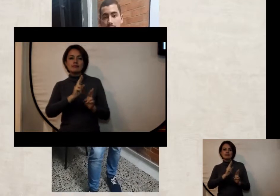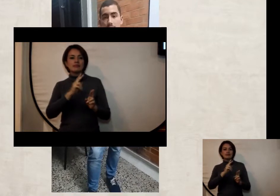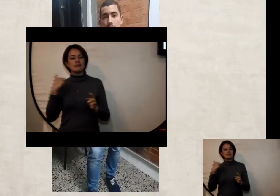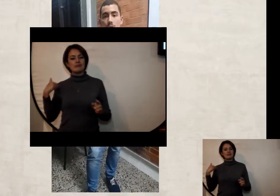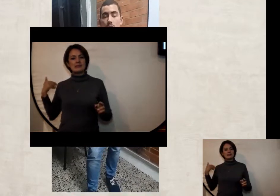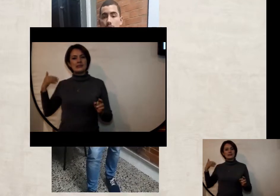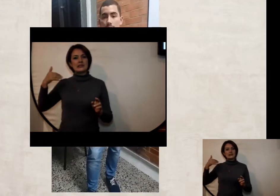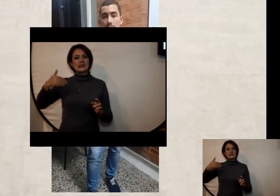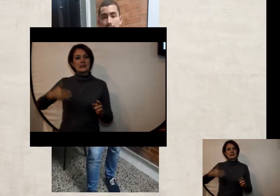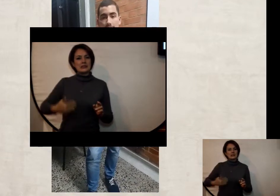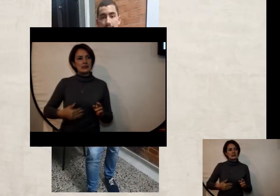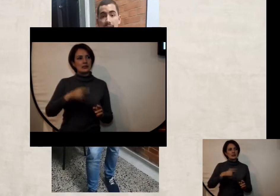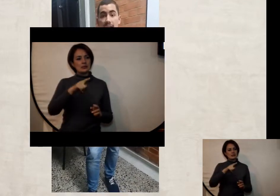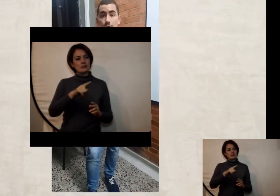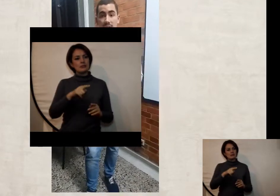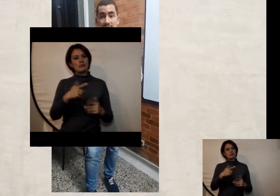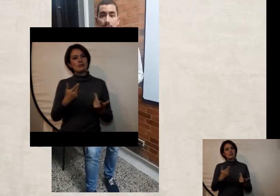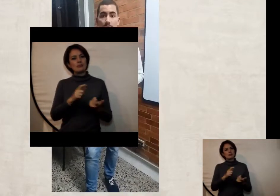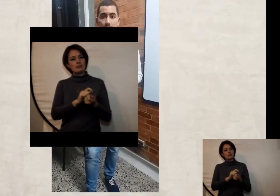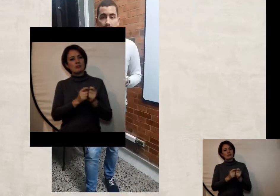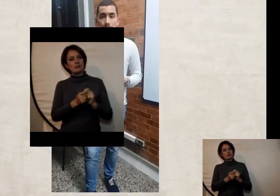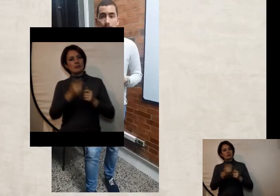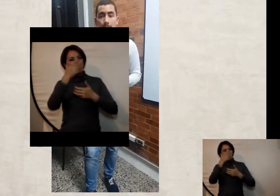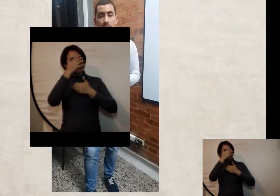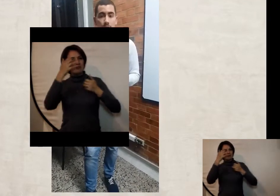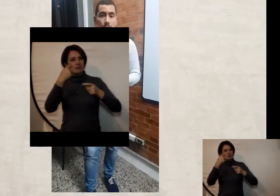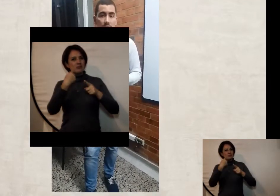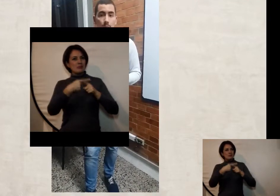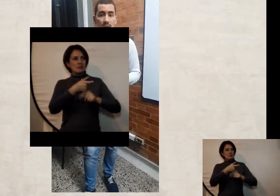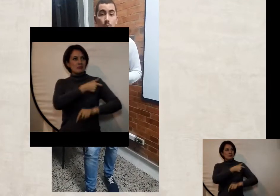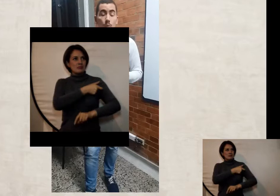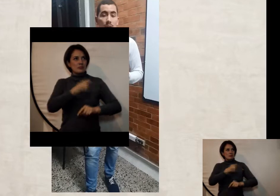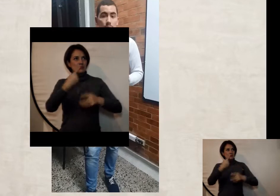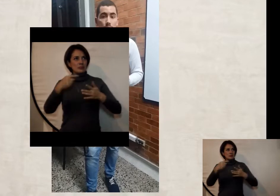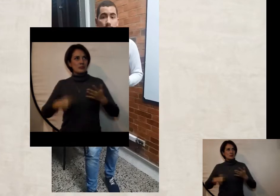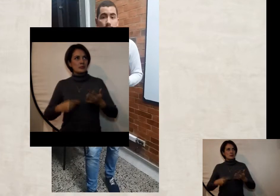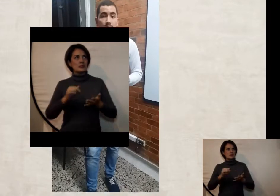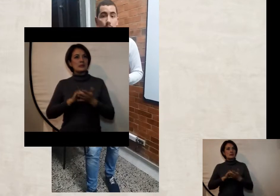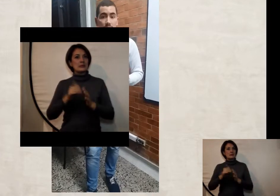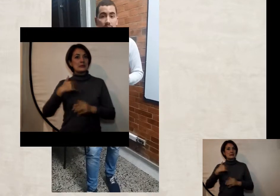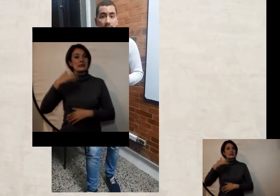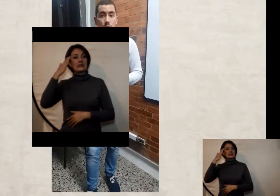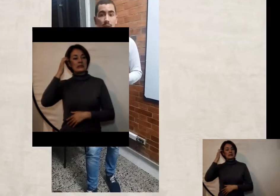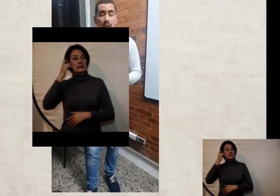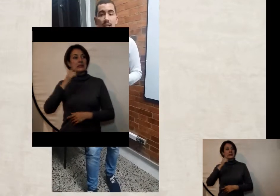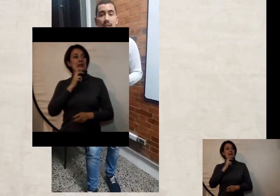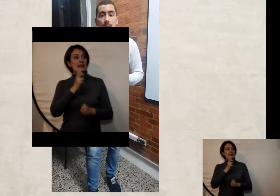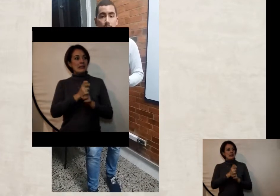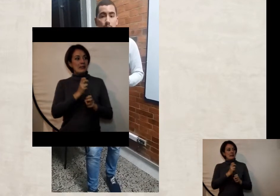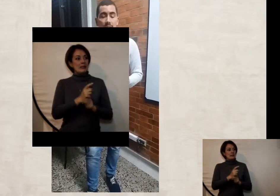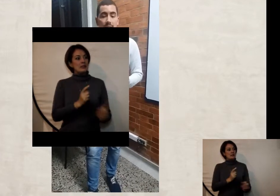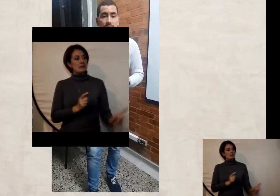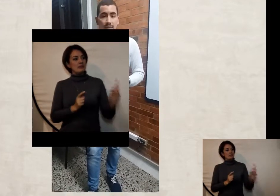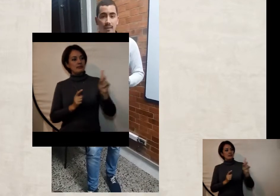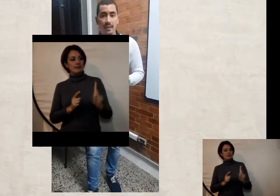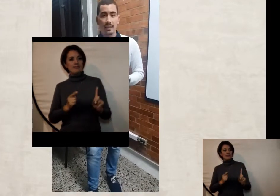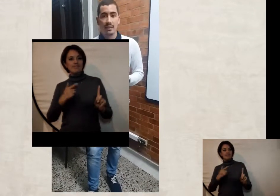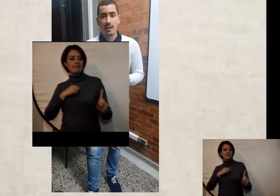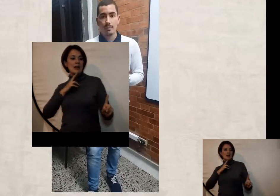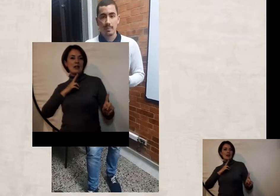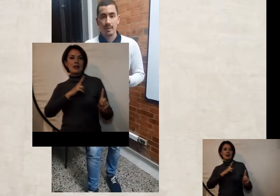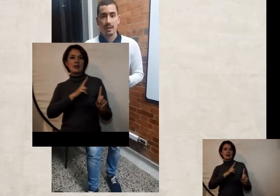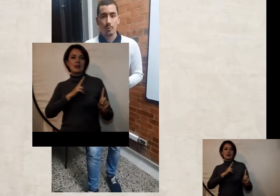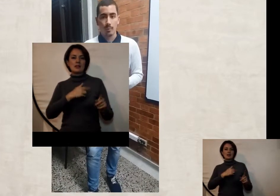históricas con las fuerzas armadas sabemos que puede ser un reto importante de superar y mi pregunta es ¿qué